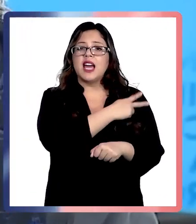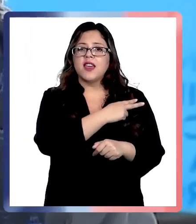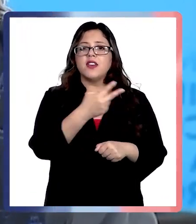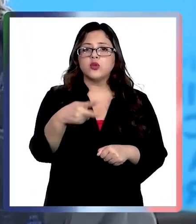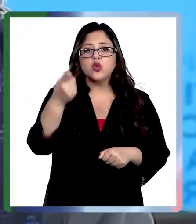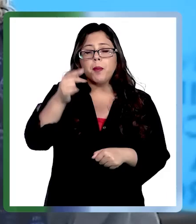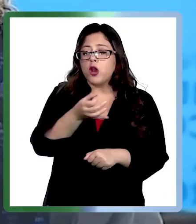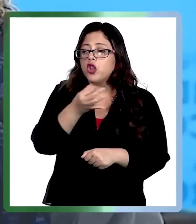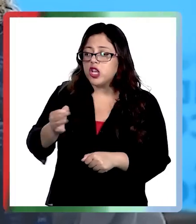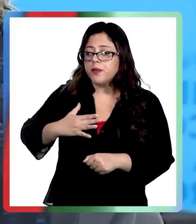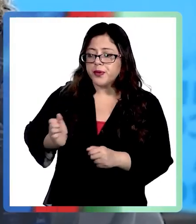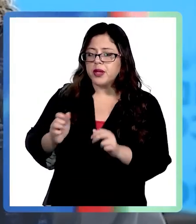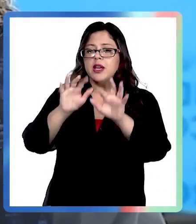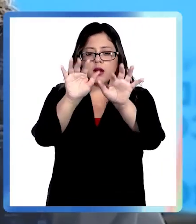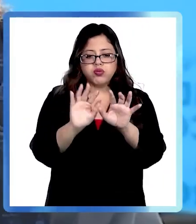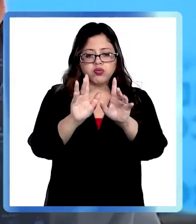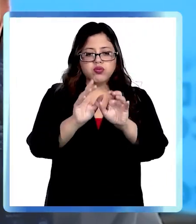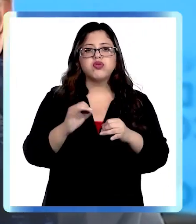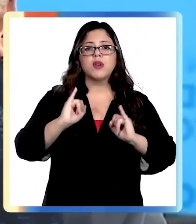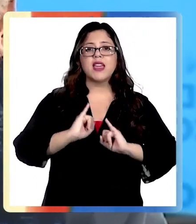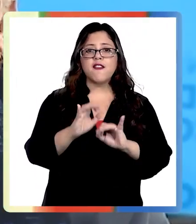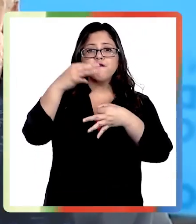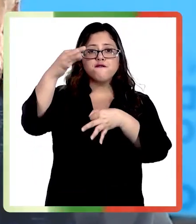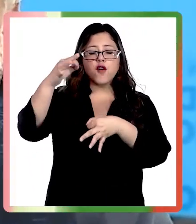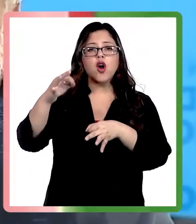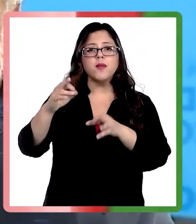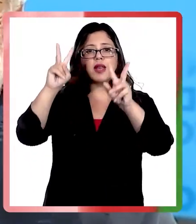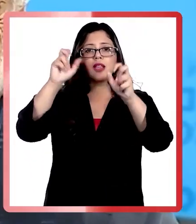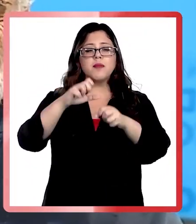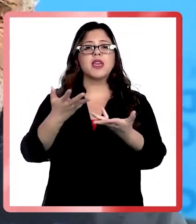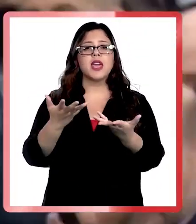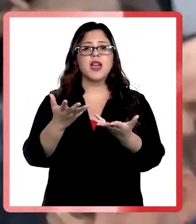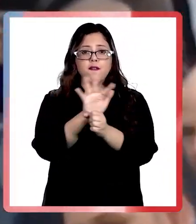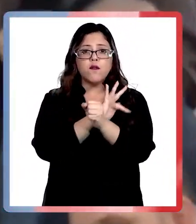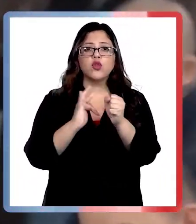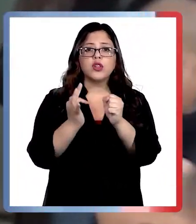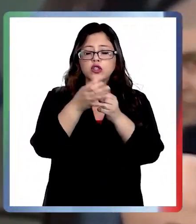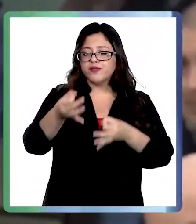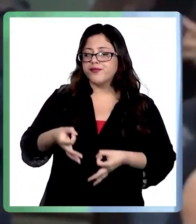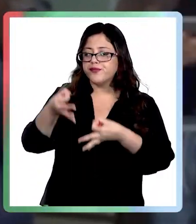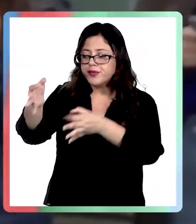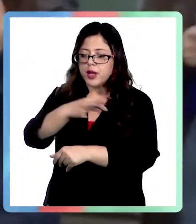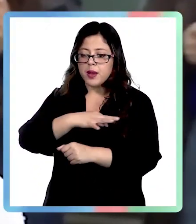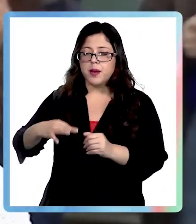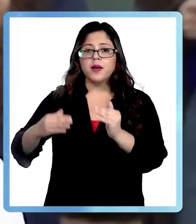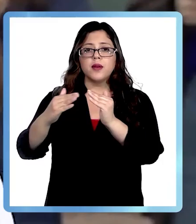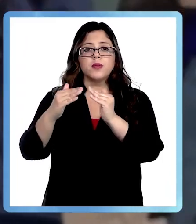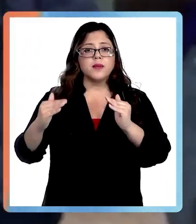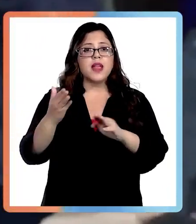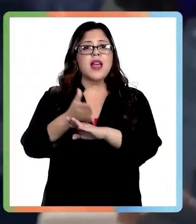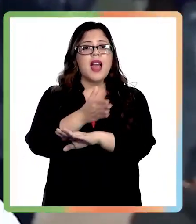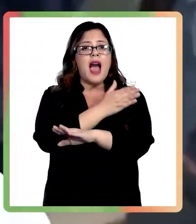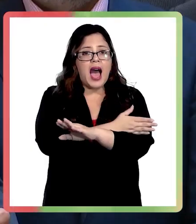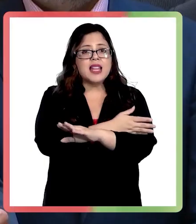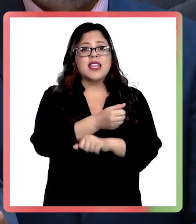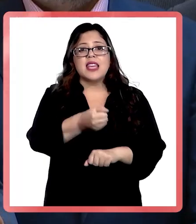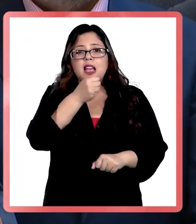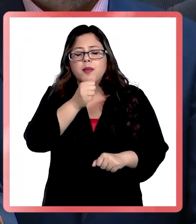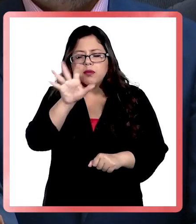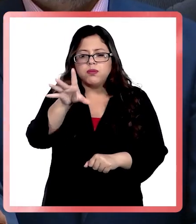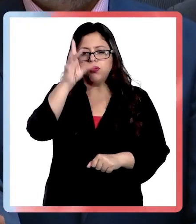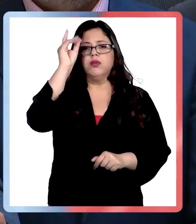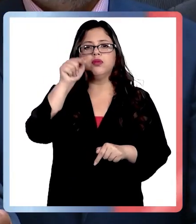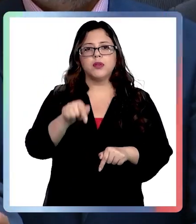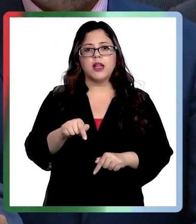elaboró un informe sobre el caso Fundaciones que fue entregado a Carlos Montes antes de que la prensa destapara el escándalo. Queremos